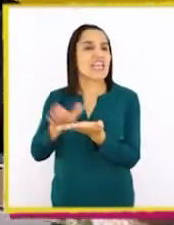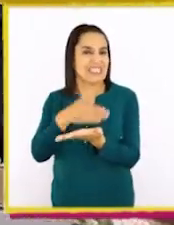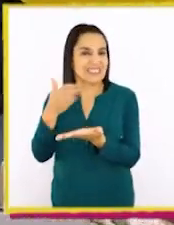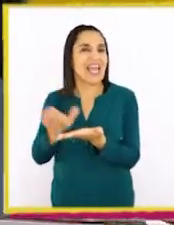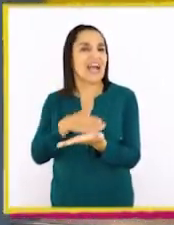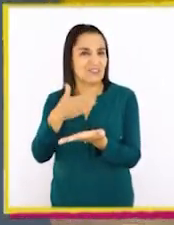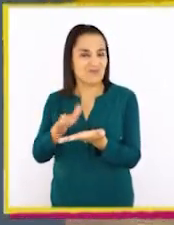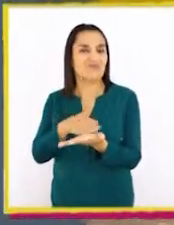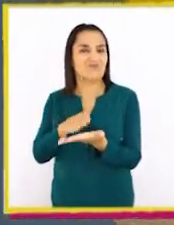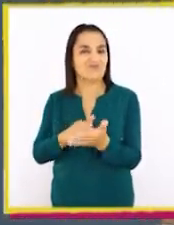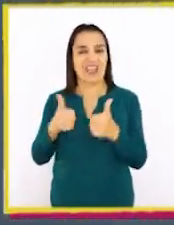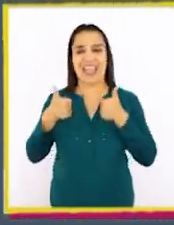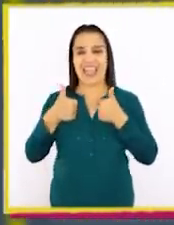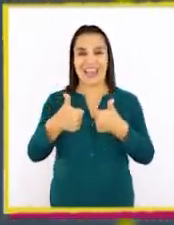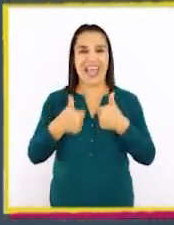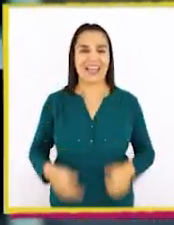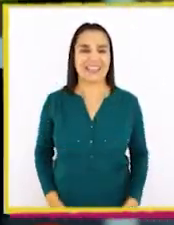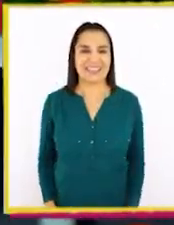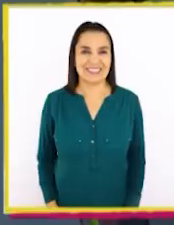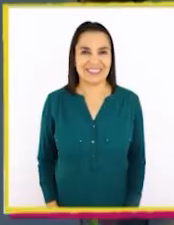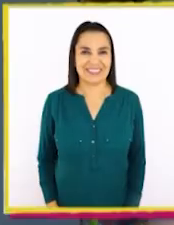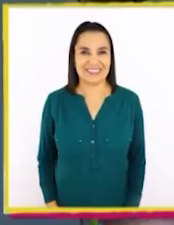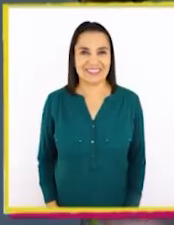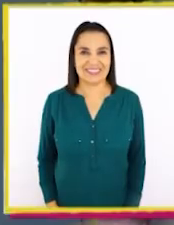¡Revistas! ¡Genial!